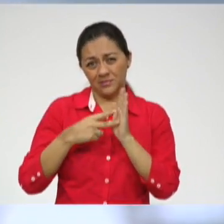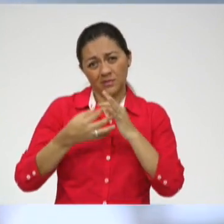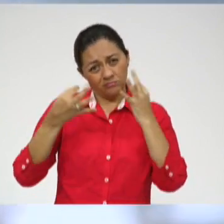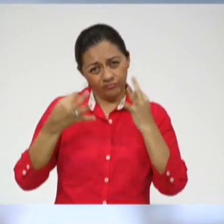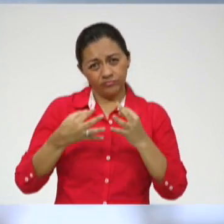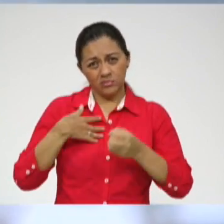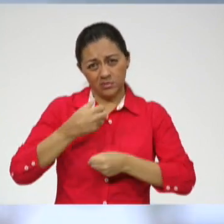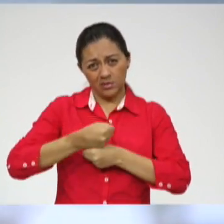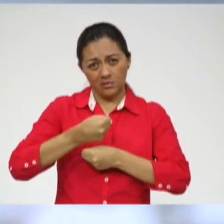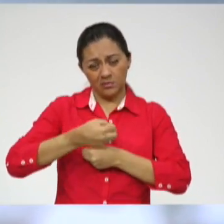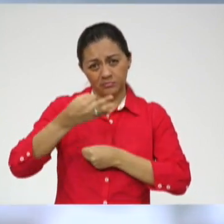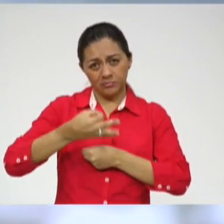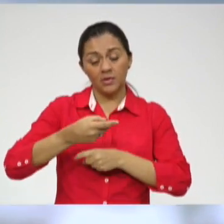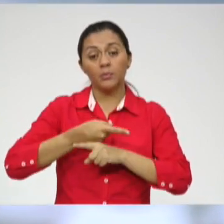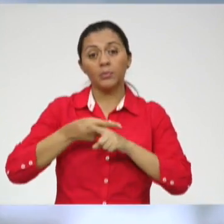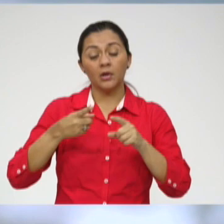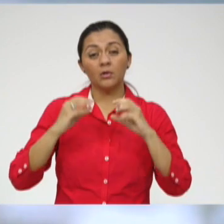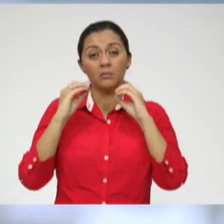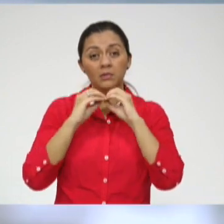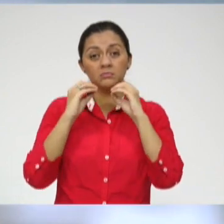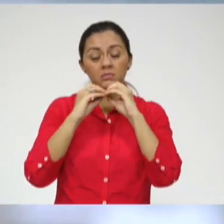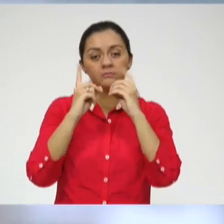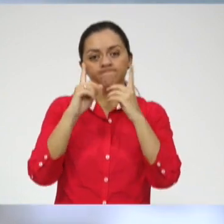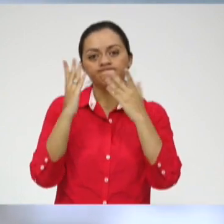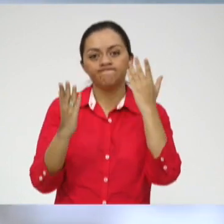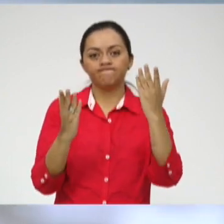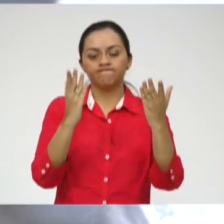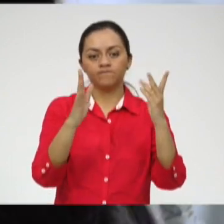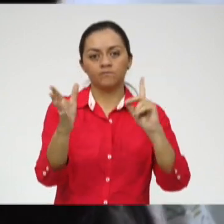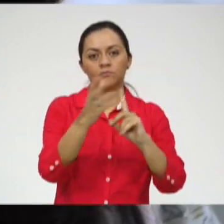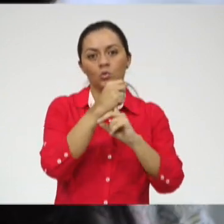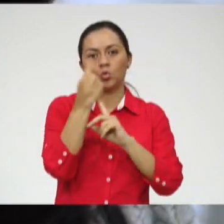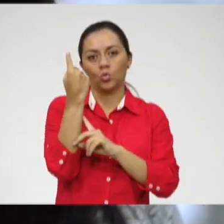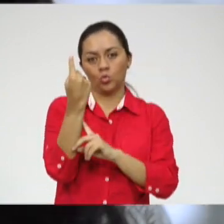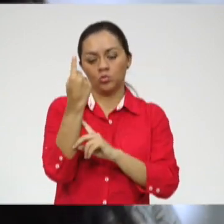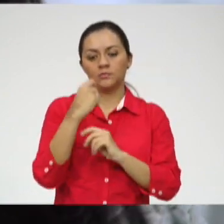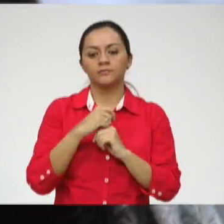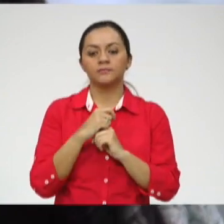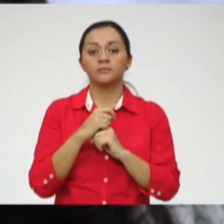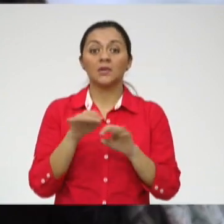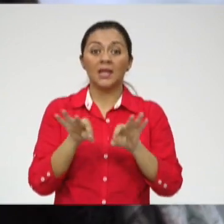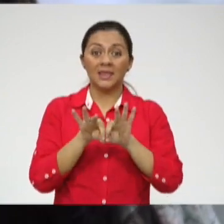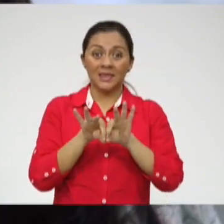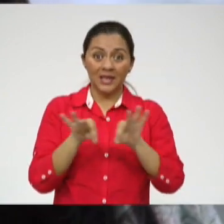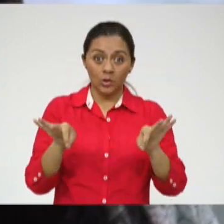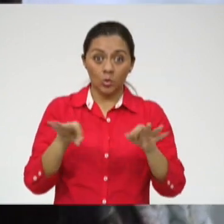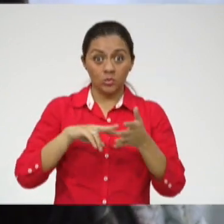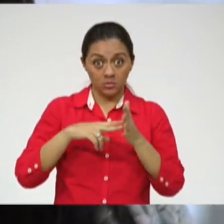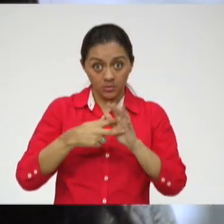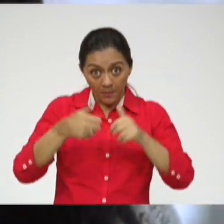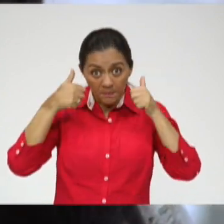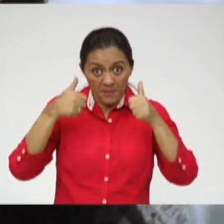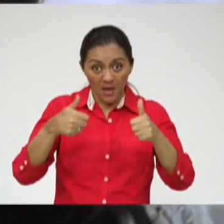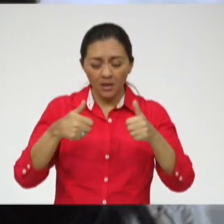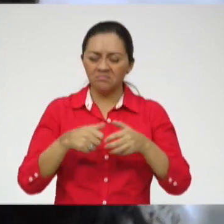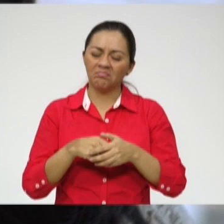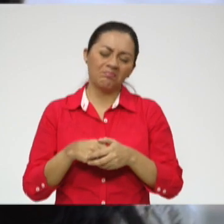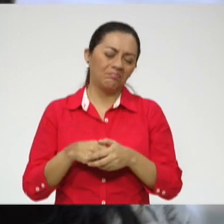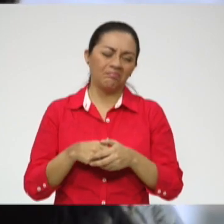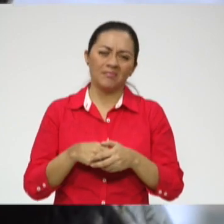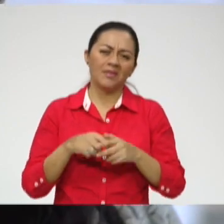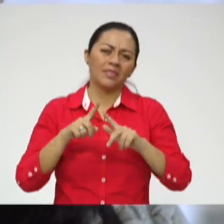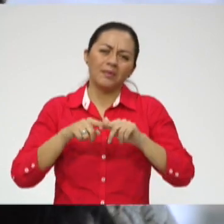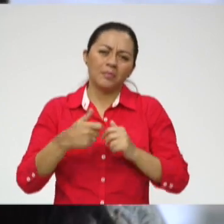tener un trabajo, pero nos garantiza que tenemos la posibilidad de encontrar uno. El hecho de tener un título no garantiza nada, ya que eso depende